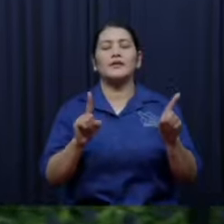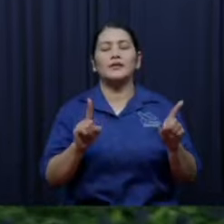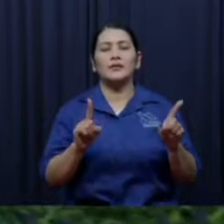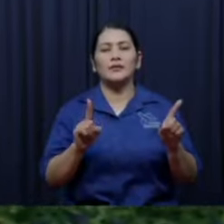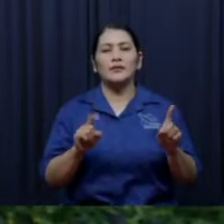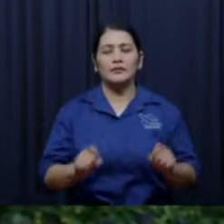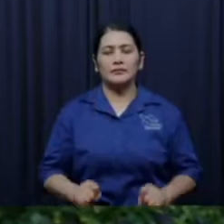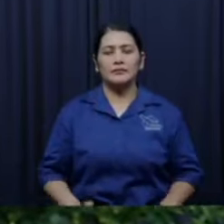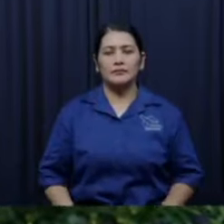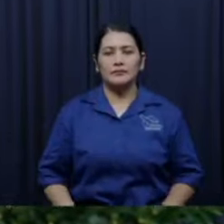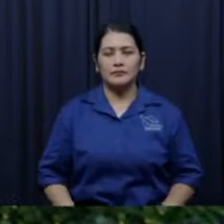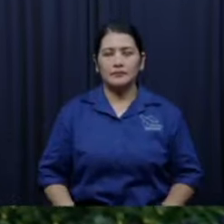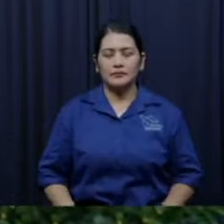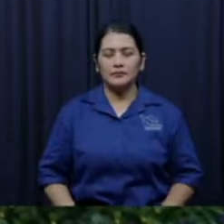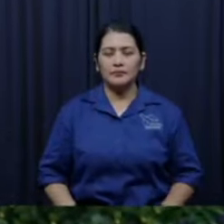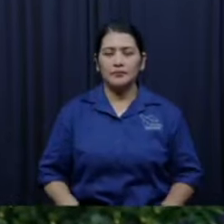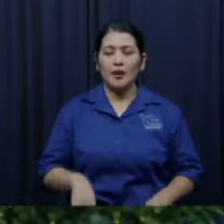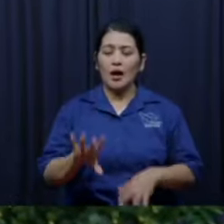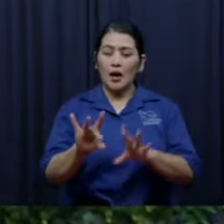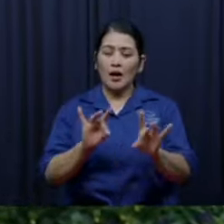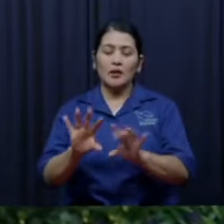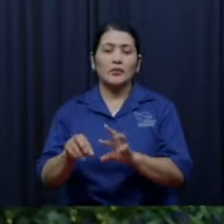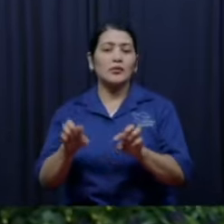algunos suponen que tienen 20-20